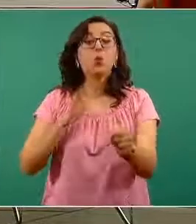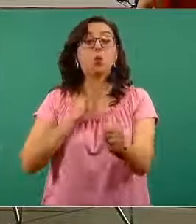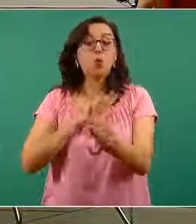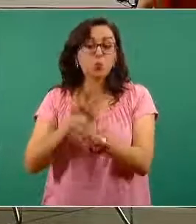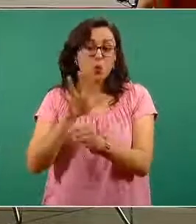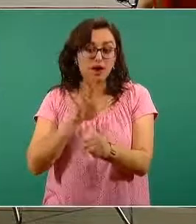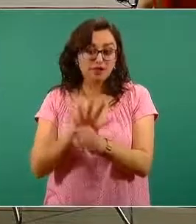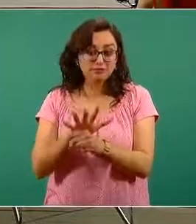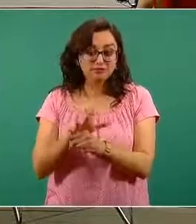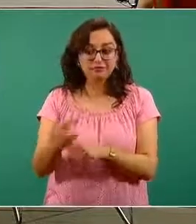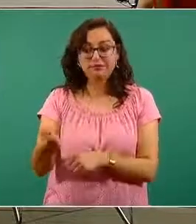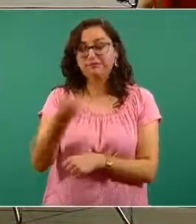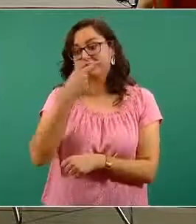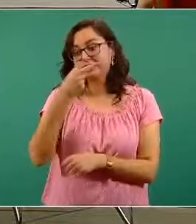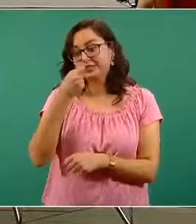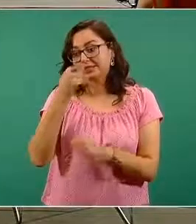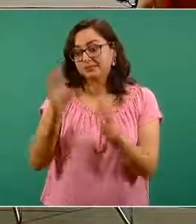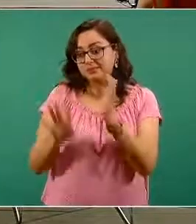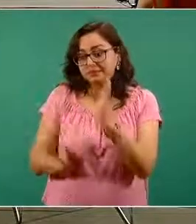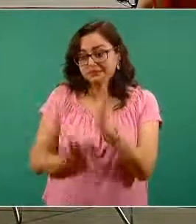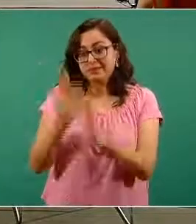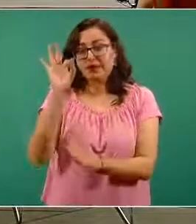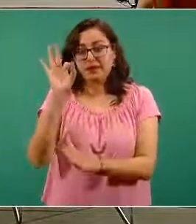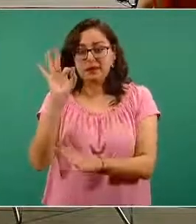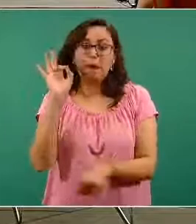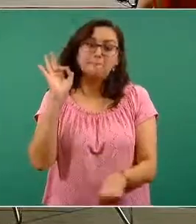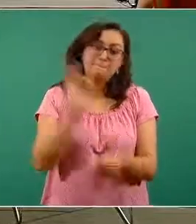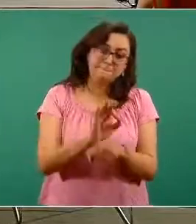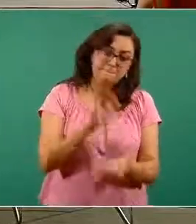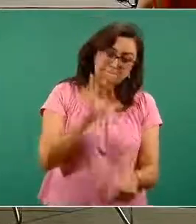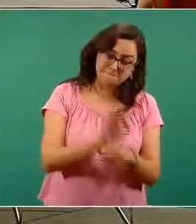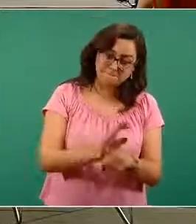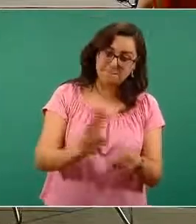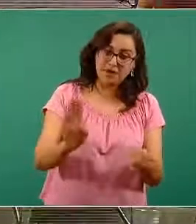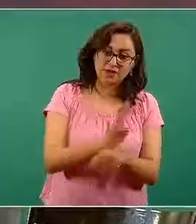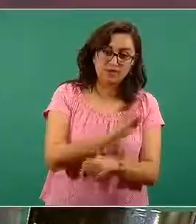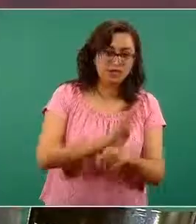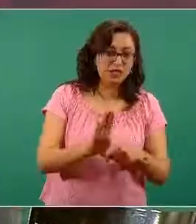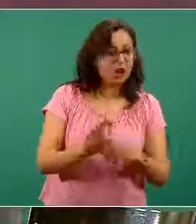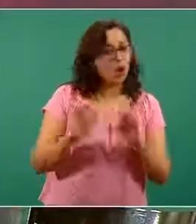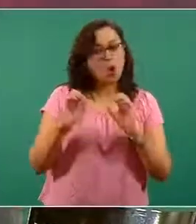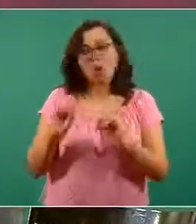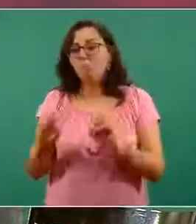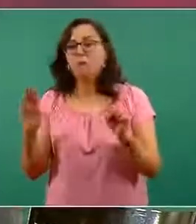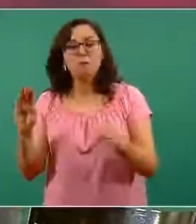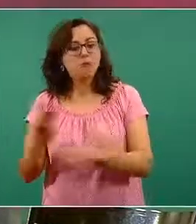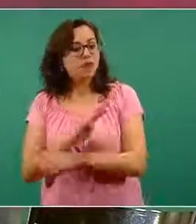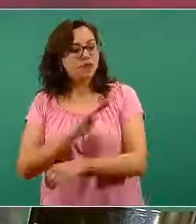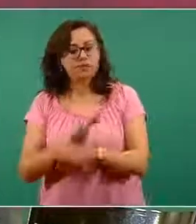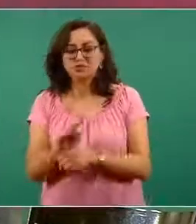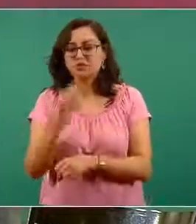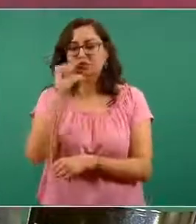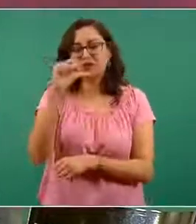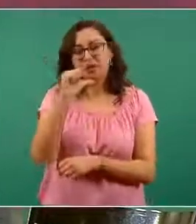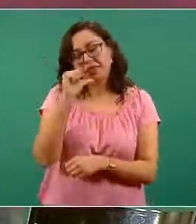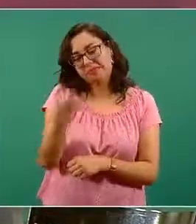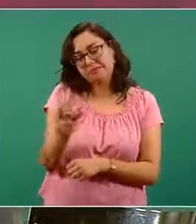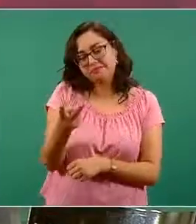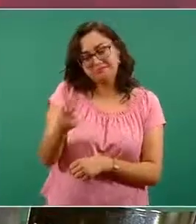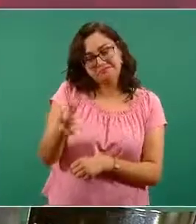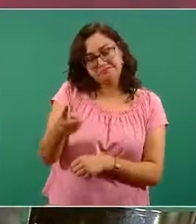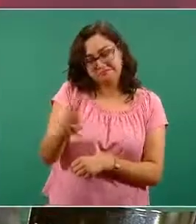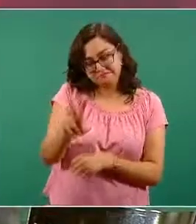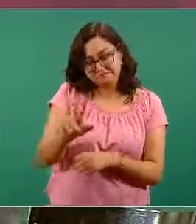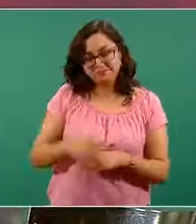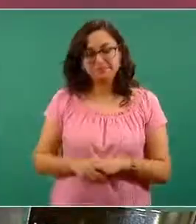exista ese tratamiento sea útil para el coronavirus o para generar la evidencia científica de que el tratamiento que le están